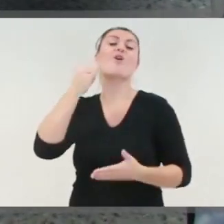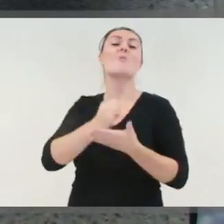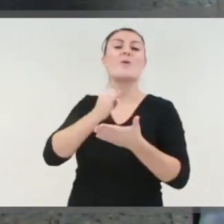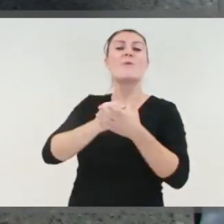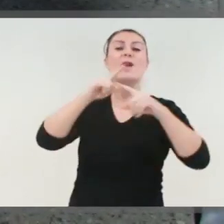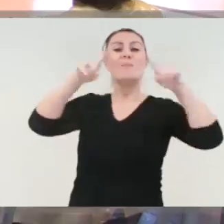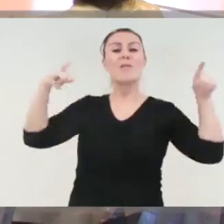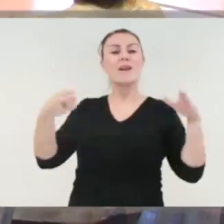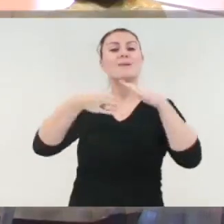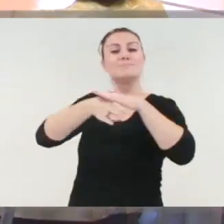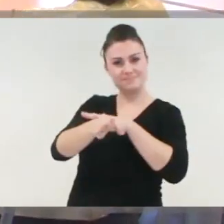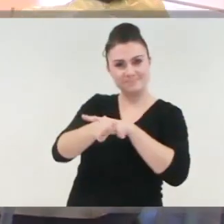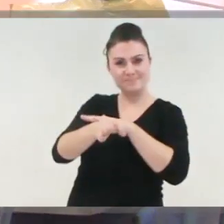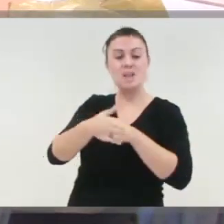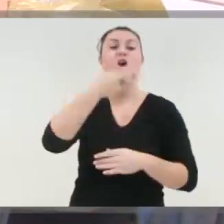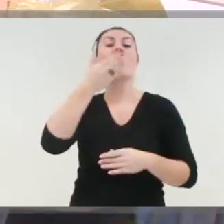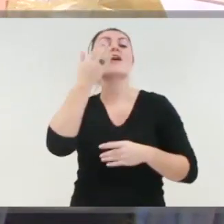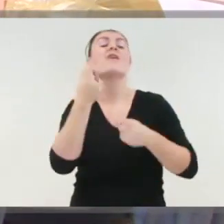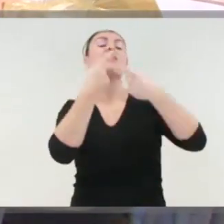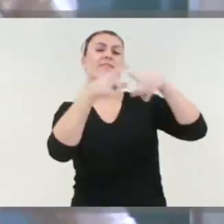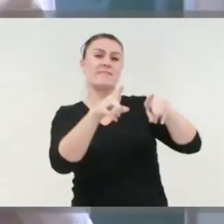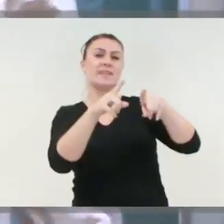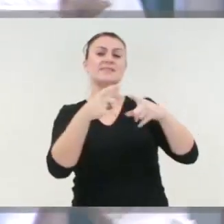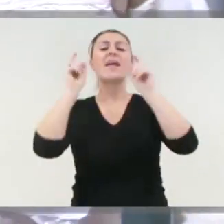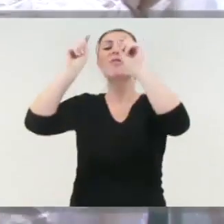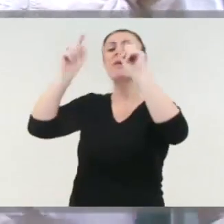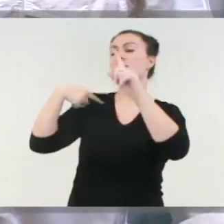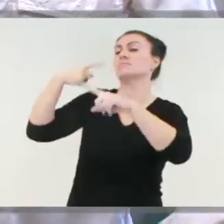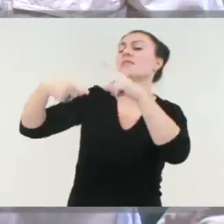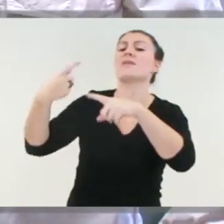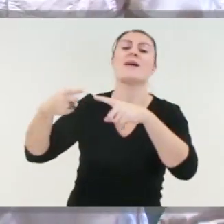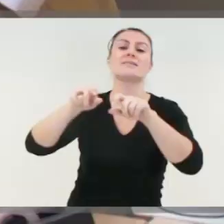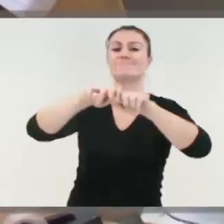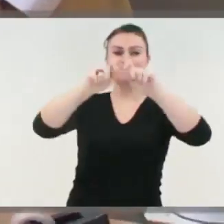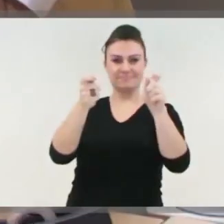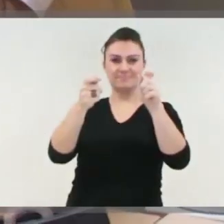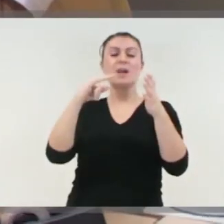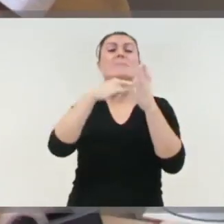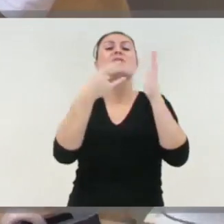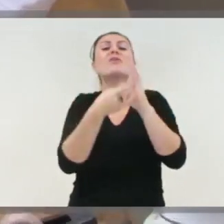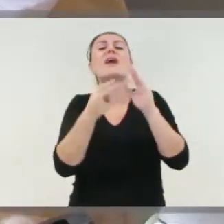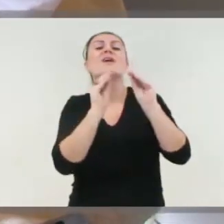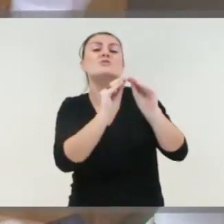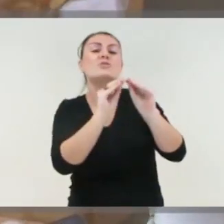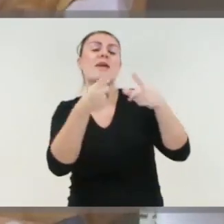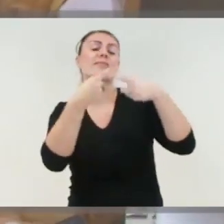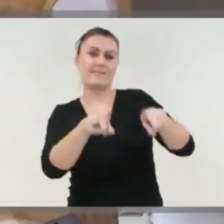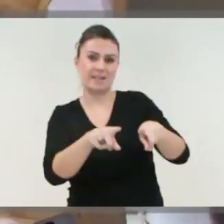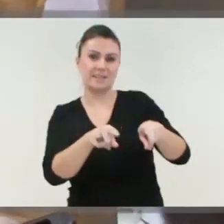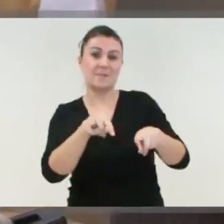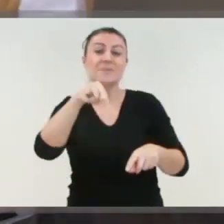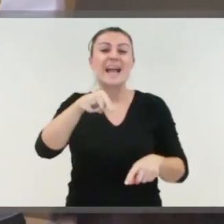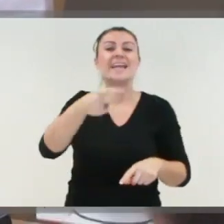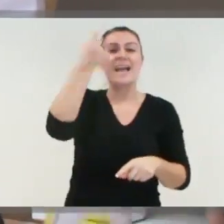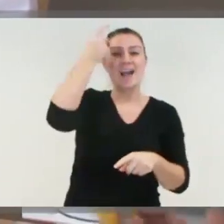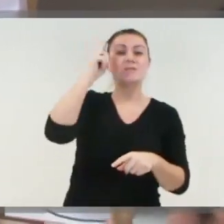Para comprobarlo entramos en el Ponce de León, un colegio que rompe con los moldes de la educación tradicional y propone una metodología alternativa.